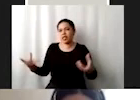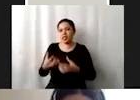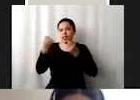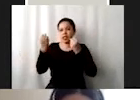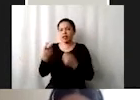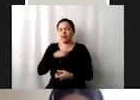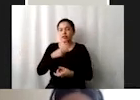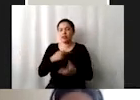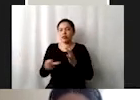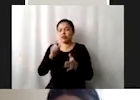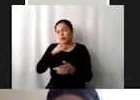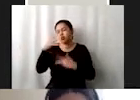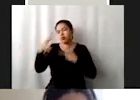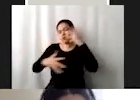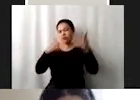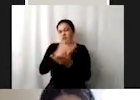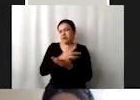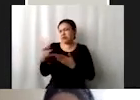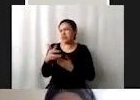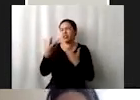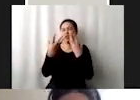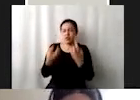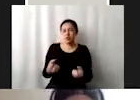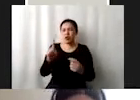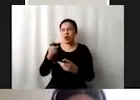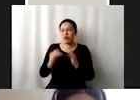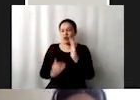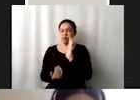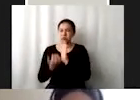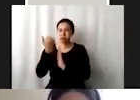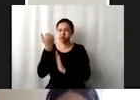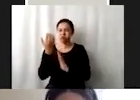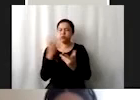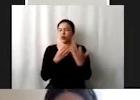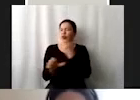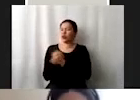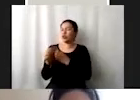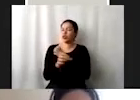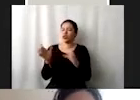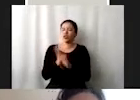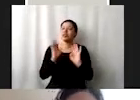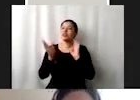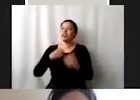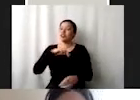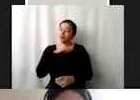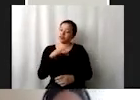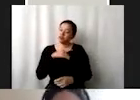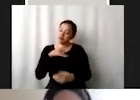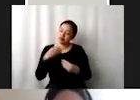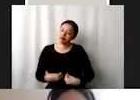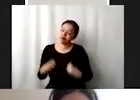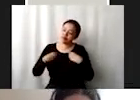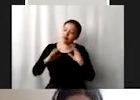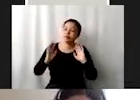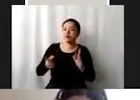meteorológicos extremos, sequías, inundaciones y otros desastres que ya hemos estado viendo. Si se fijan creo que uno de